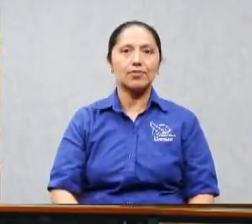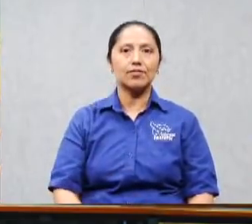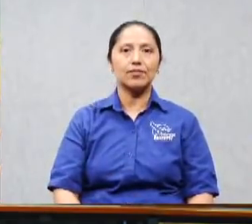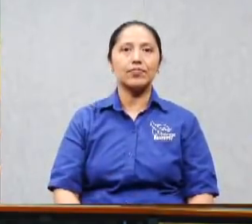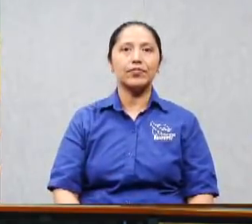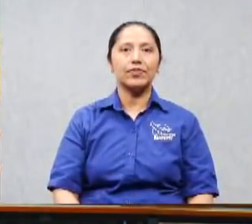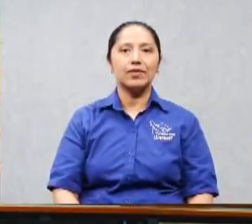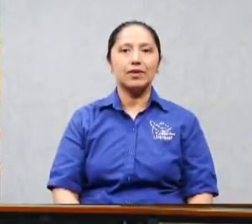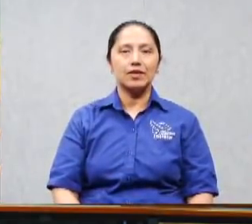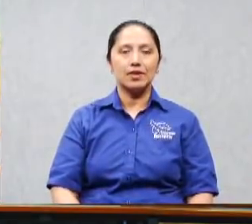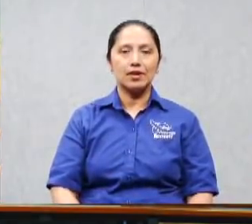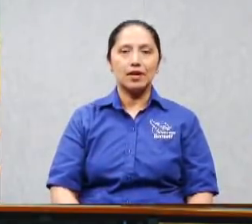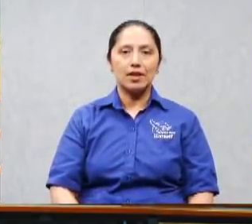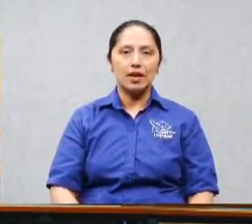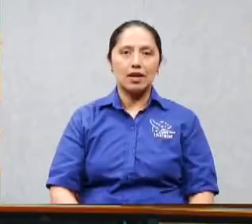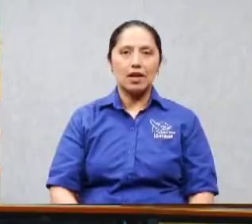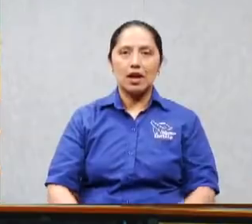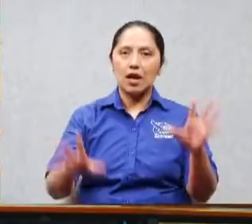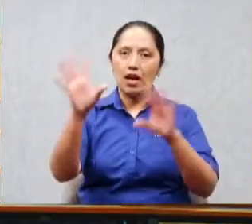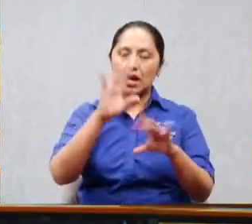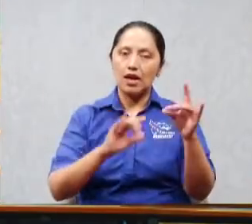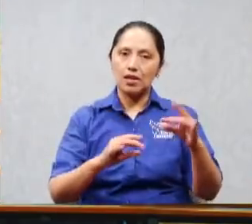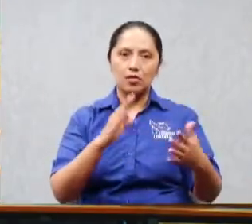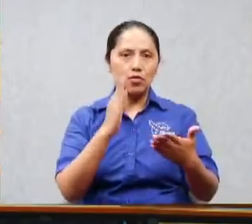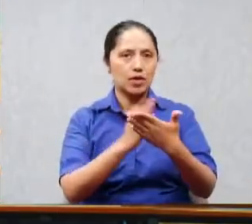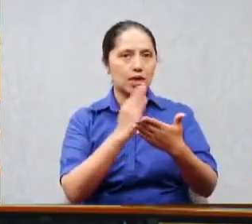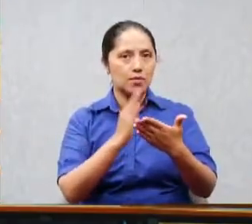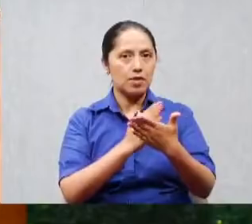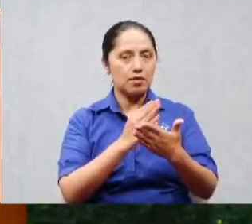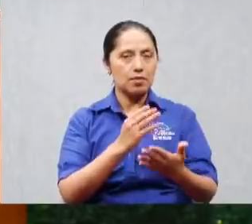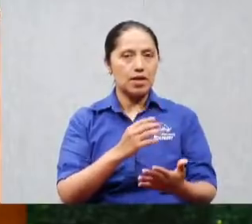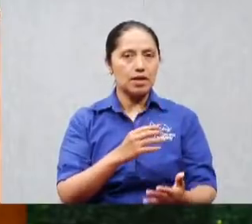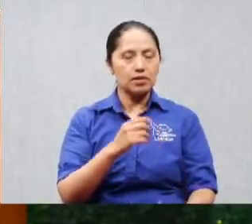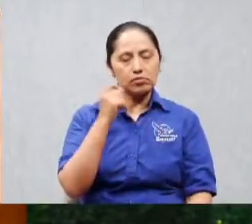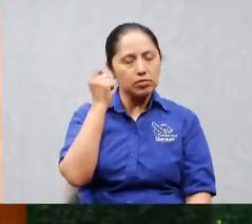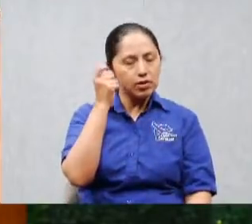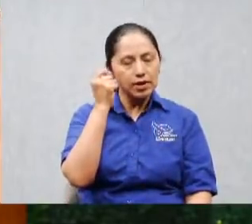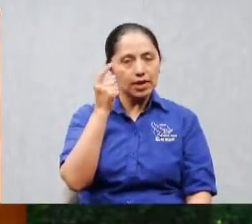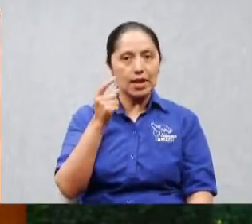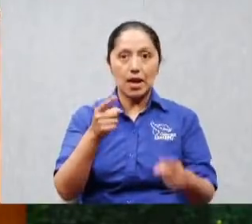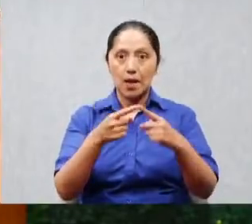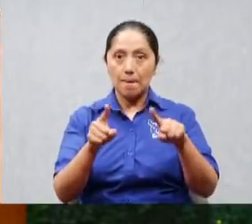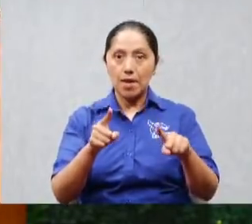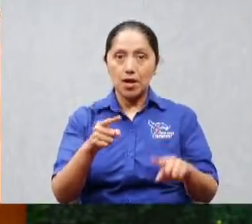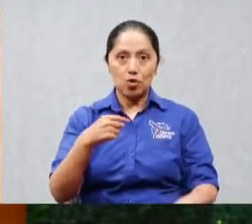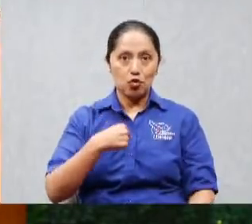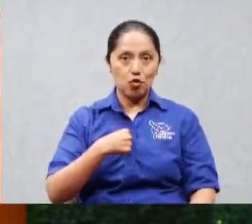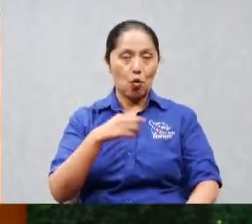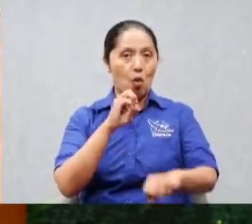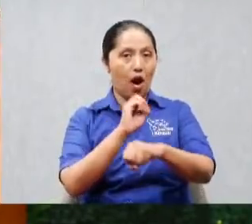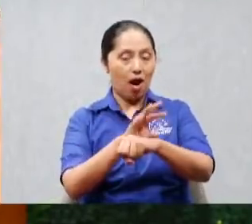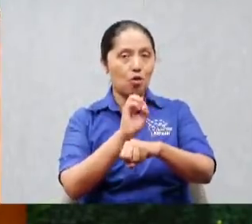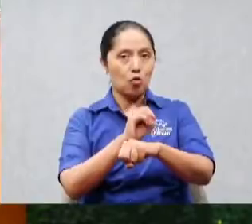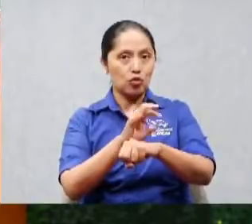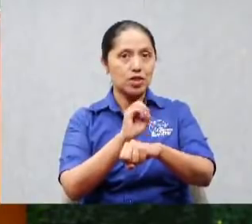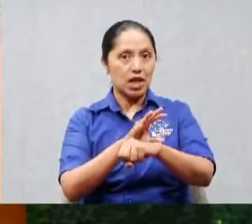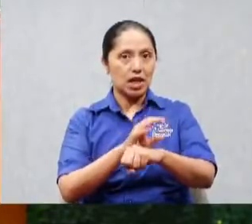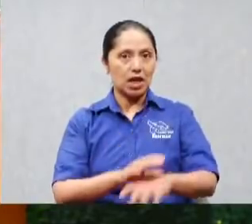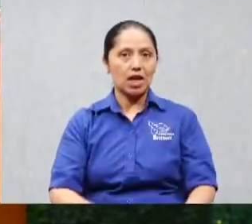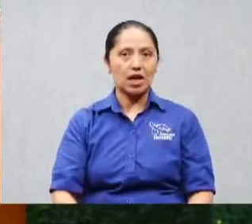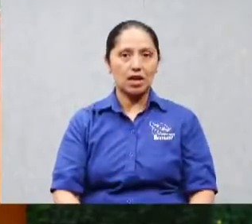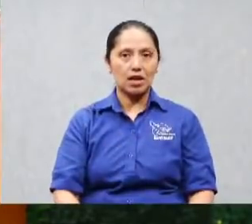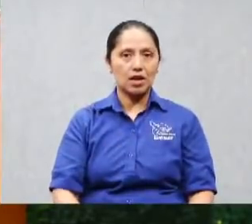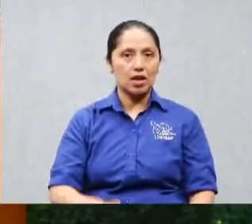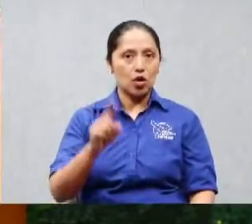también es buena lo que pasa que tiene algunos sus errores pero tiene buenos comentarios y no como otras que son muy tendenciosas